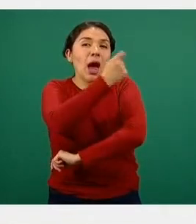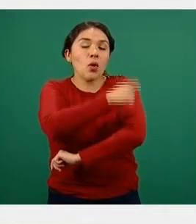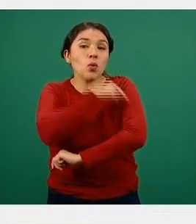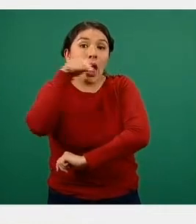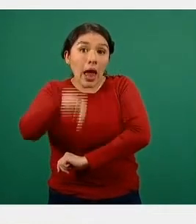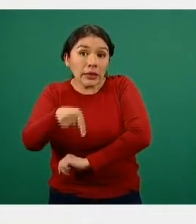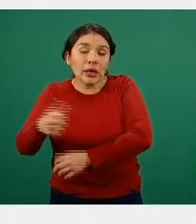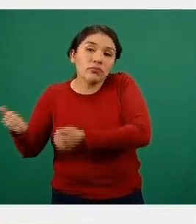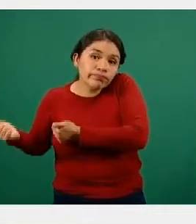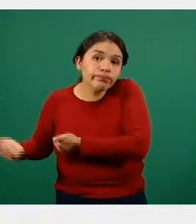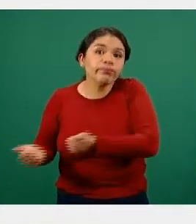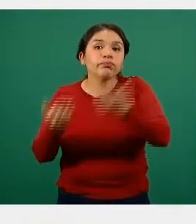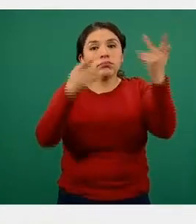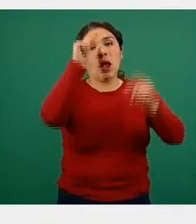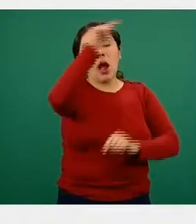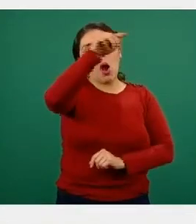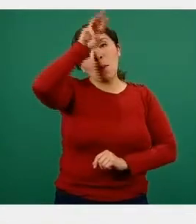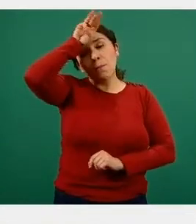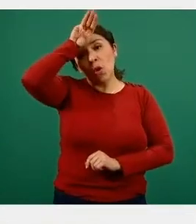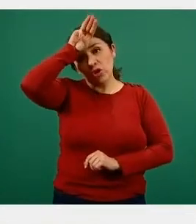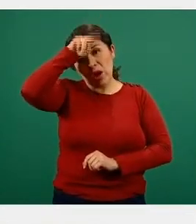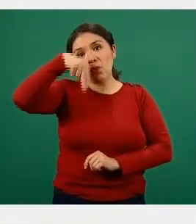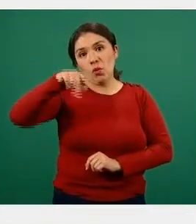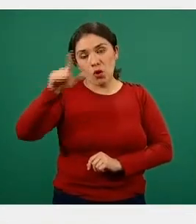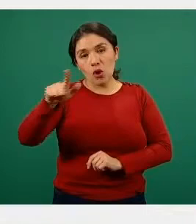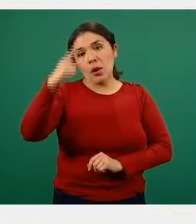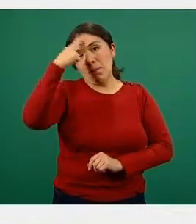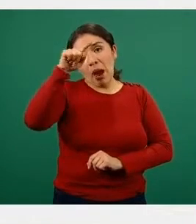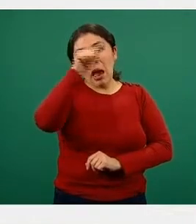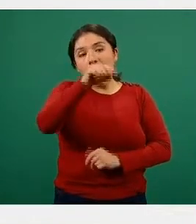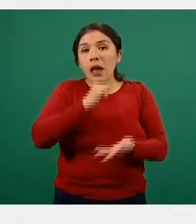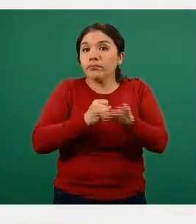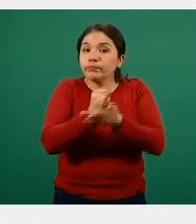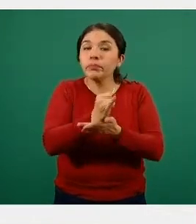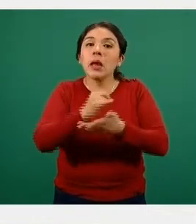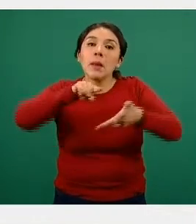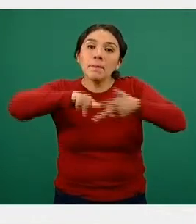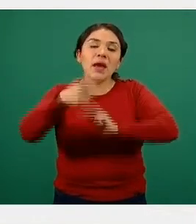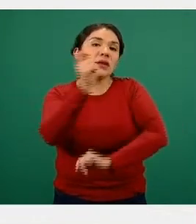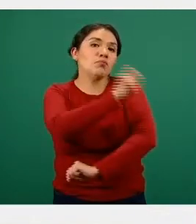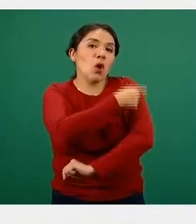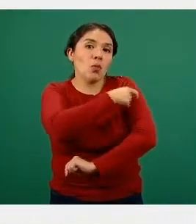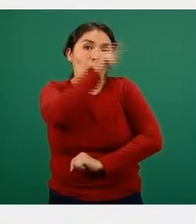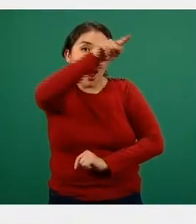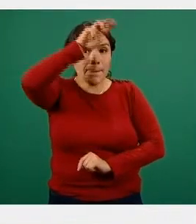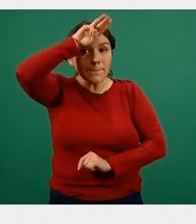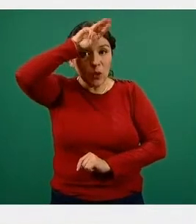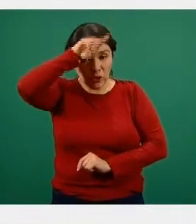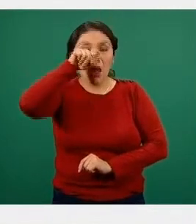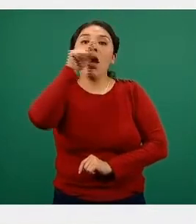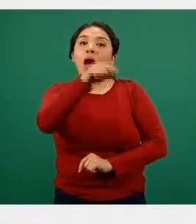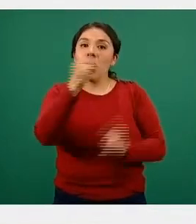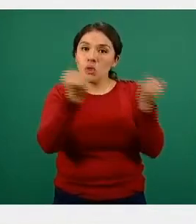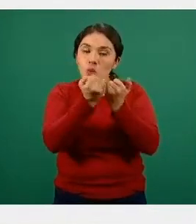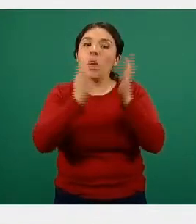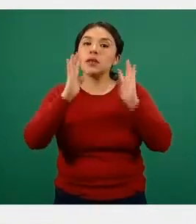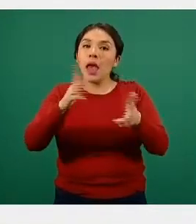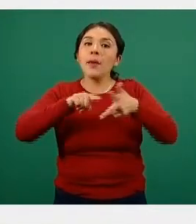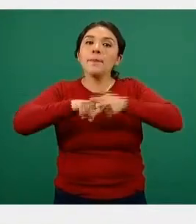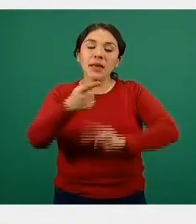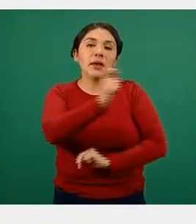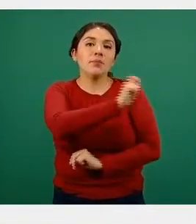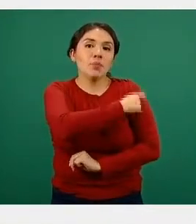que se fueron a Monterrey, Nuevo León, para ser aplicadas en Monterrey. En Monterrey también se estarán